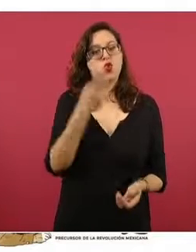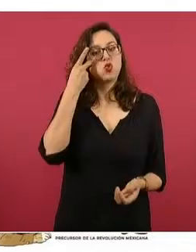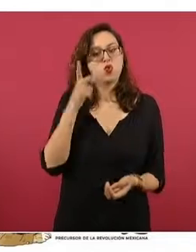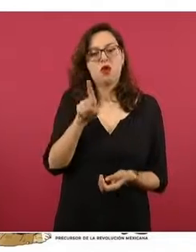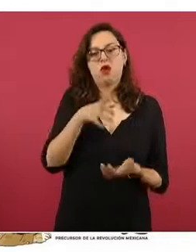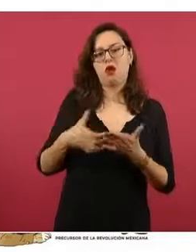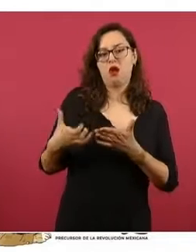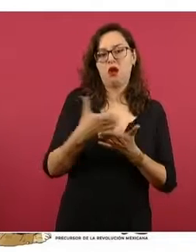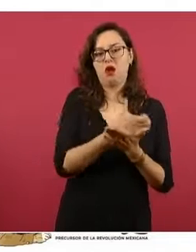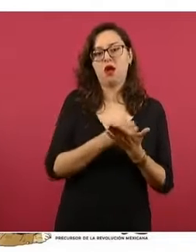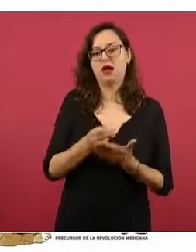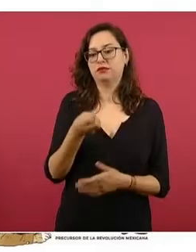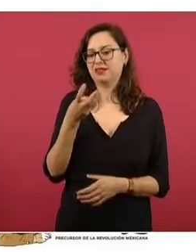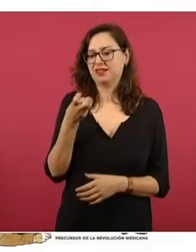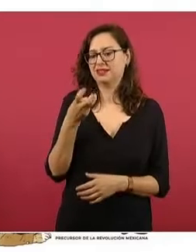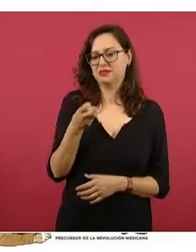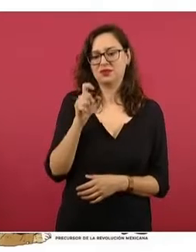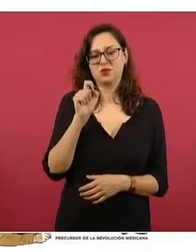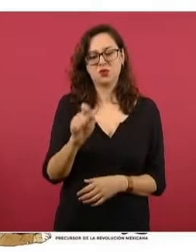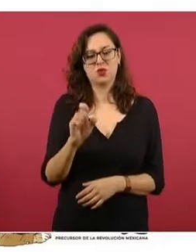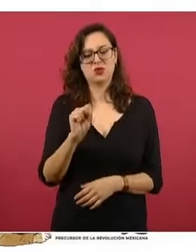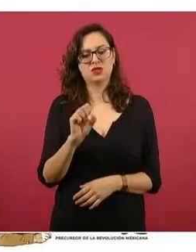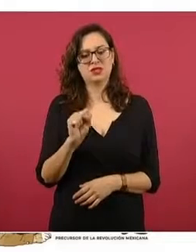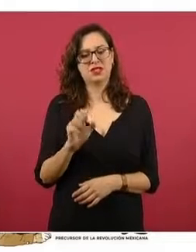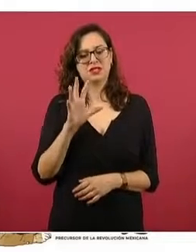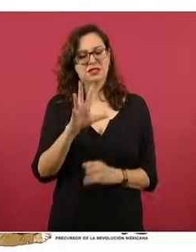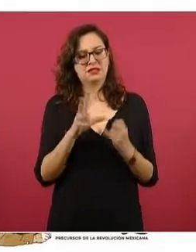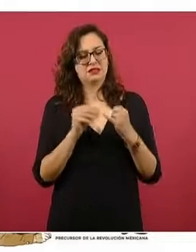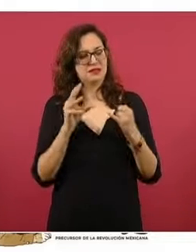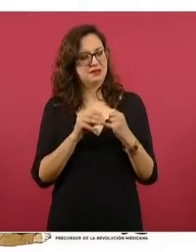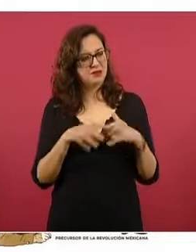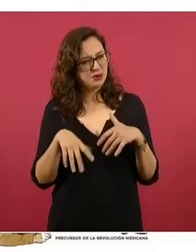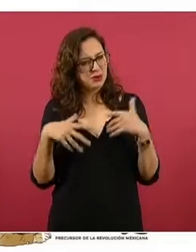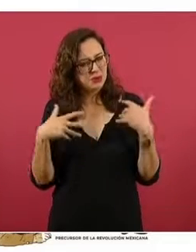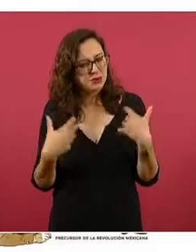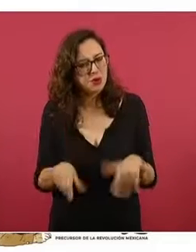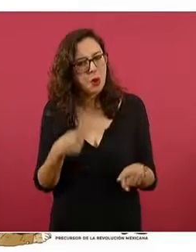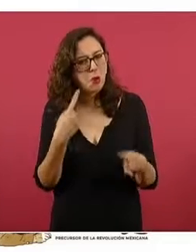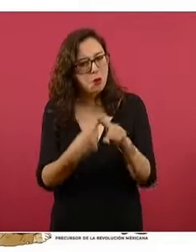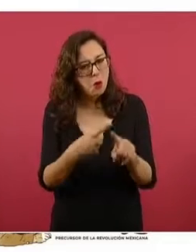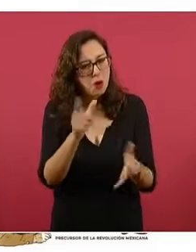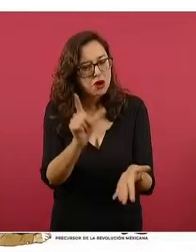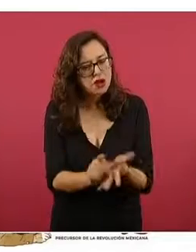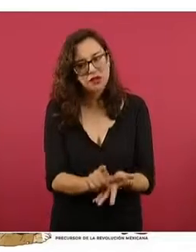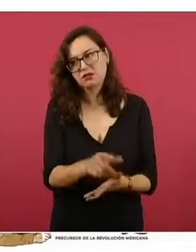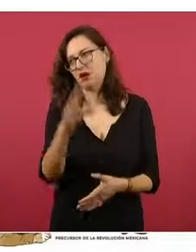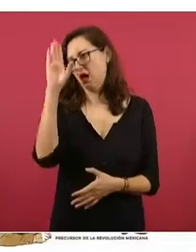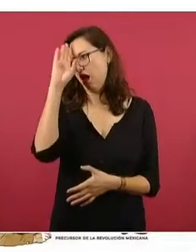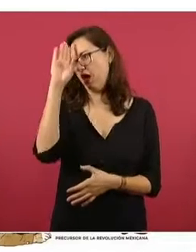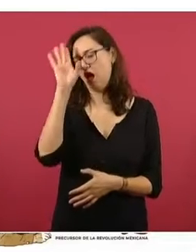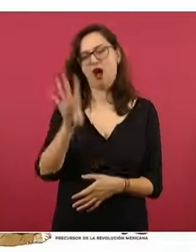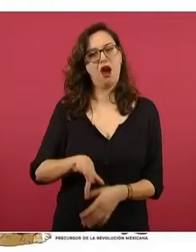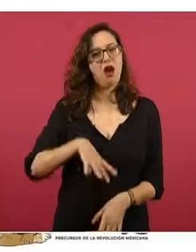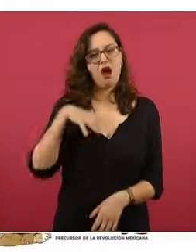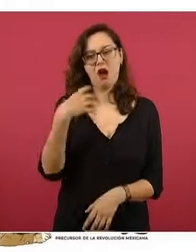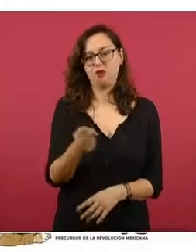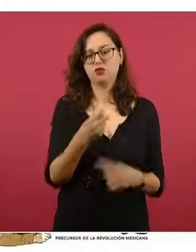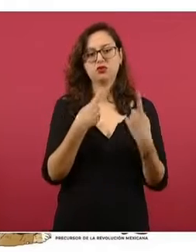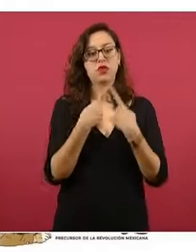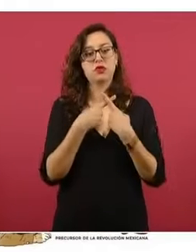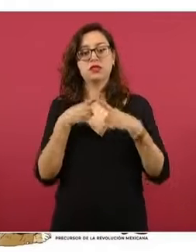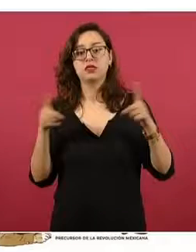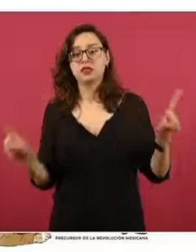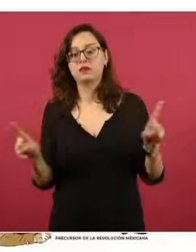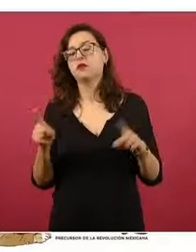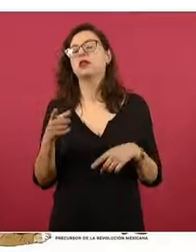65 de margen, muy pasados de rosca. Pemex, la más barata en la